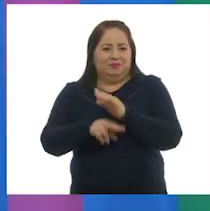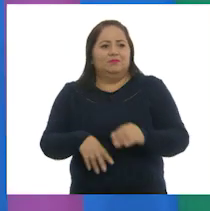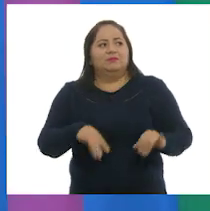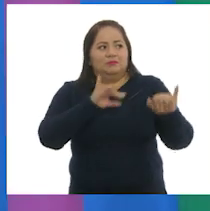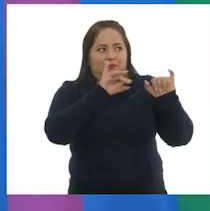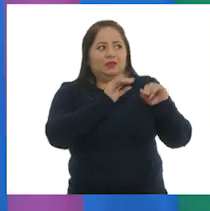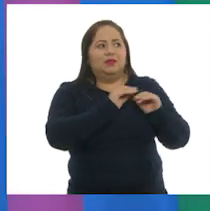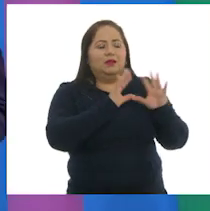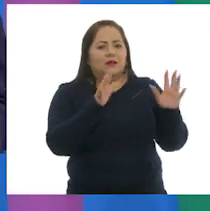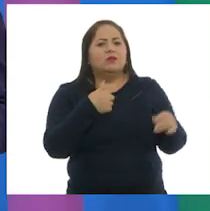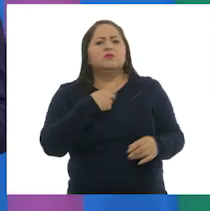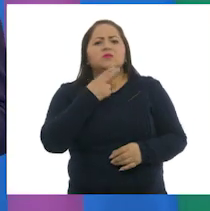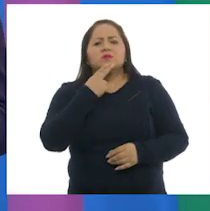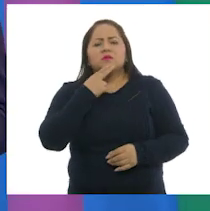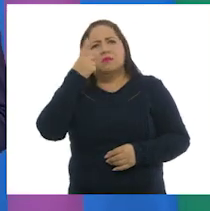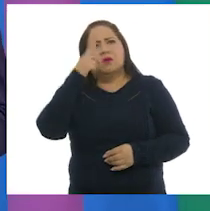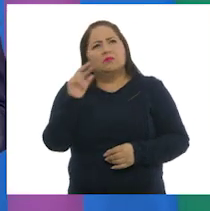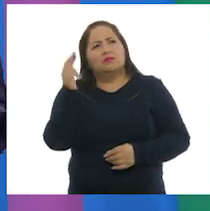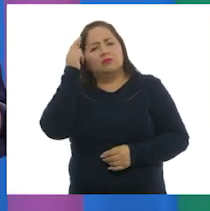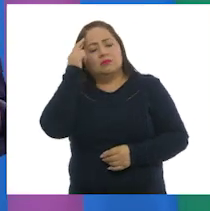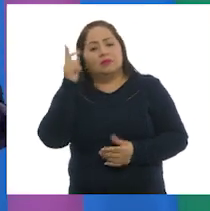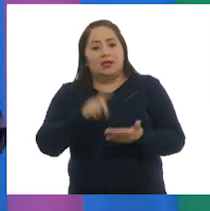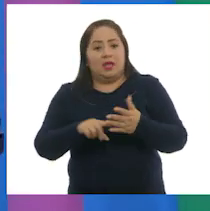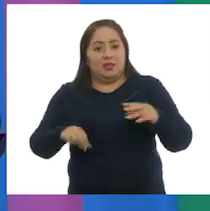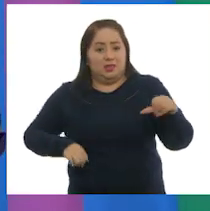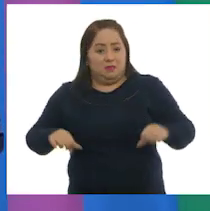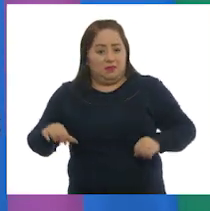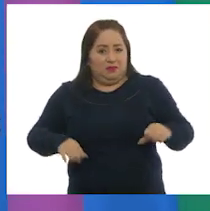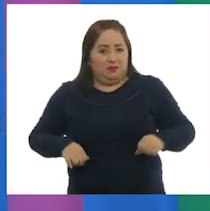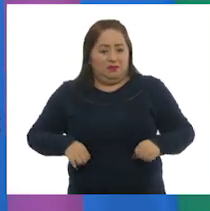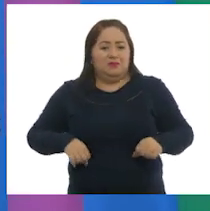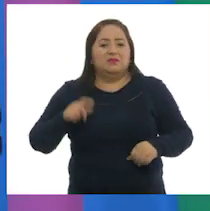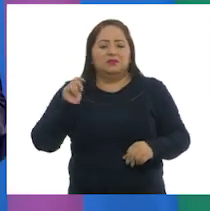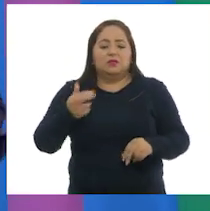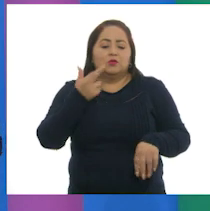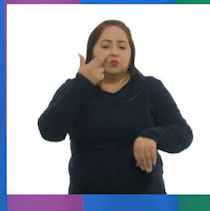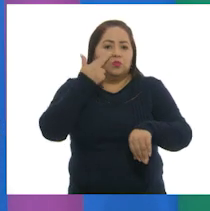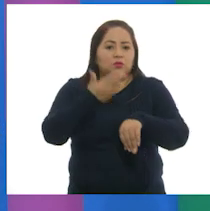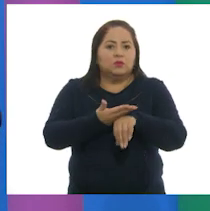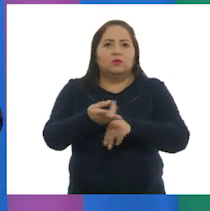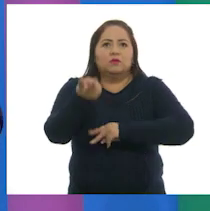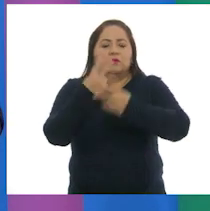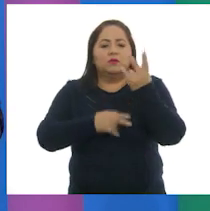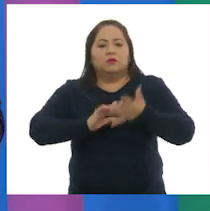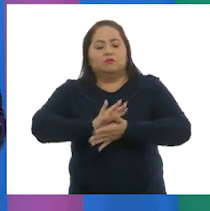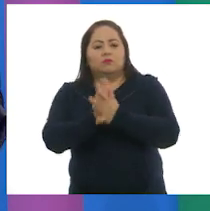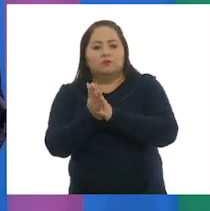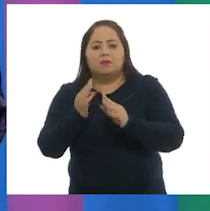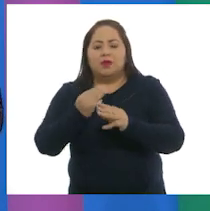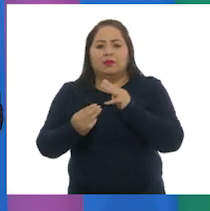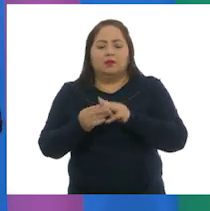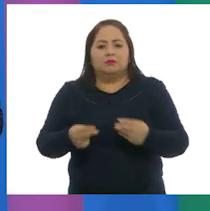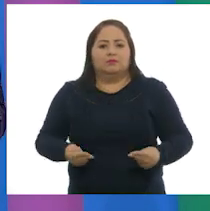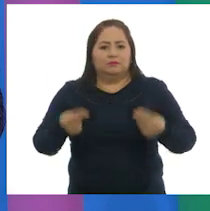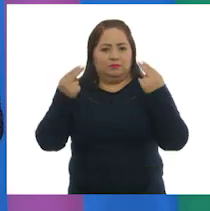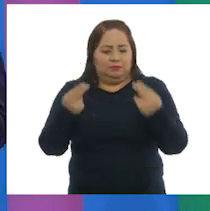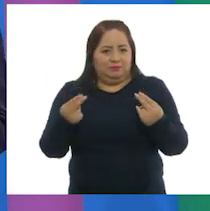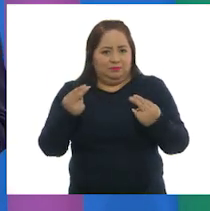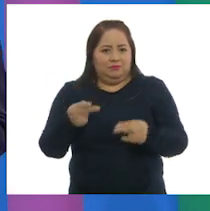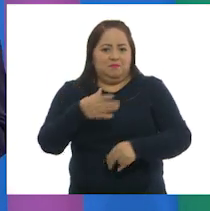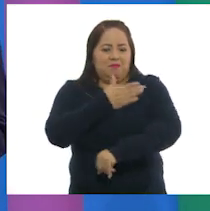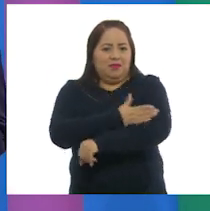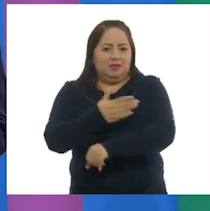Claro, a mí me sirvió para recordar que la actividad forestal es la responsable de extraer y transformar y comercializar